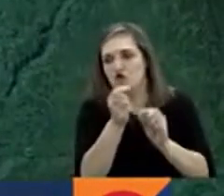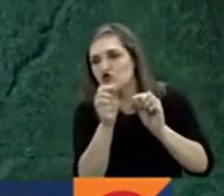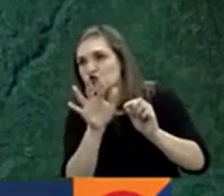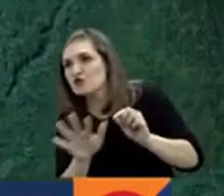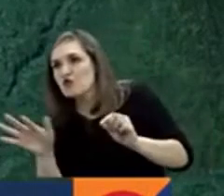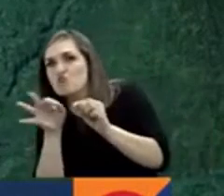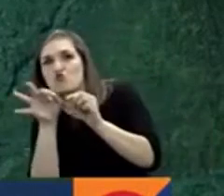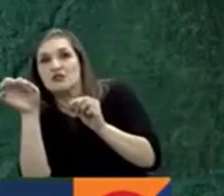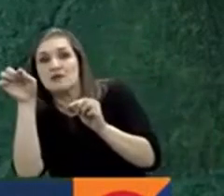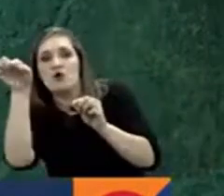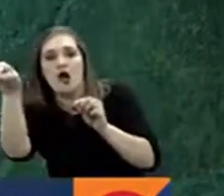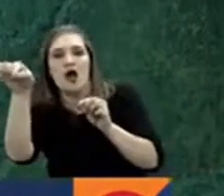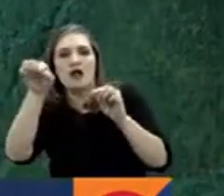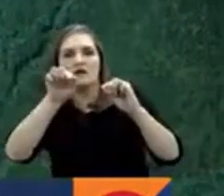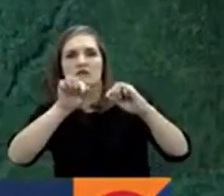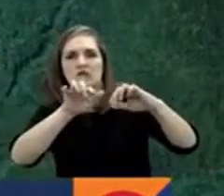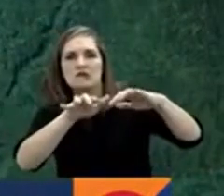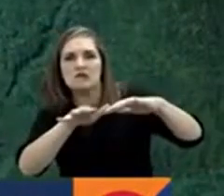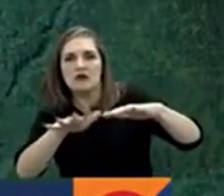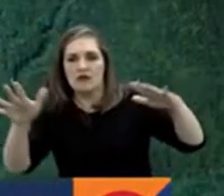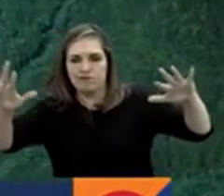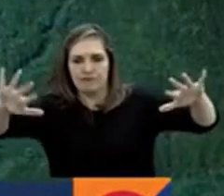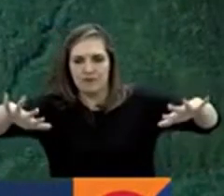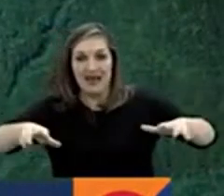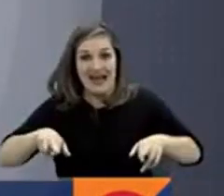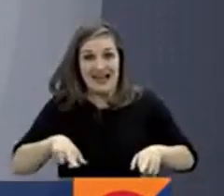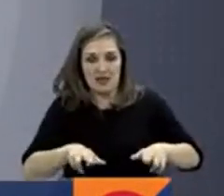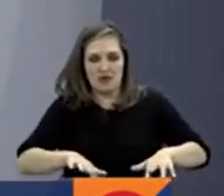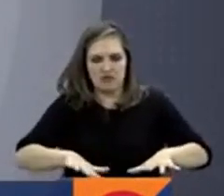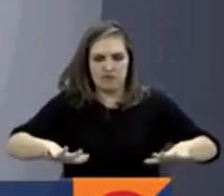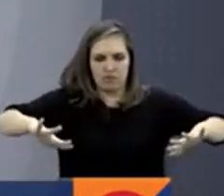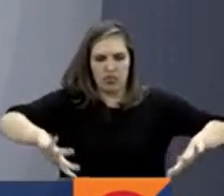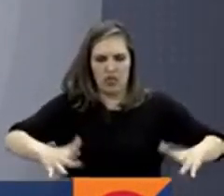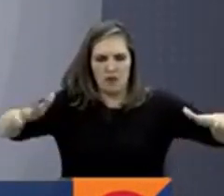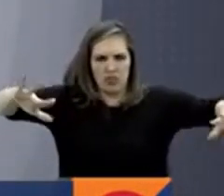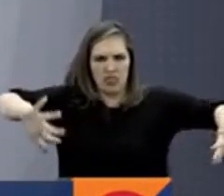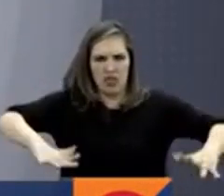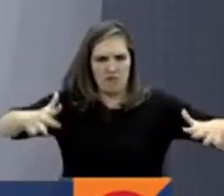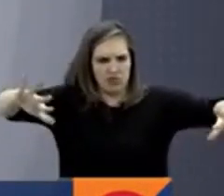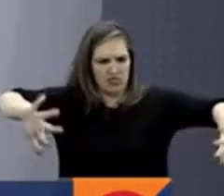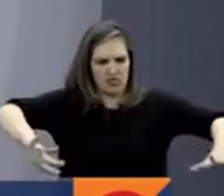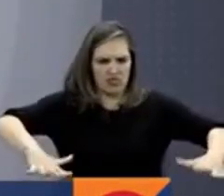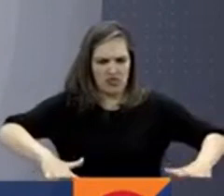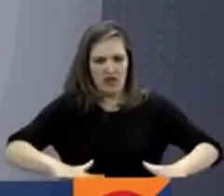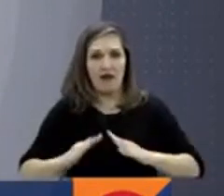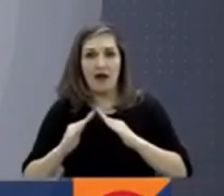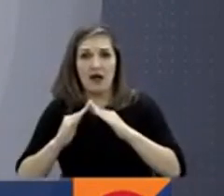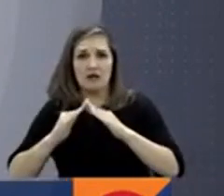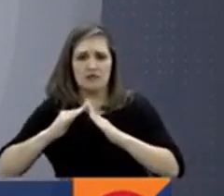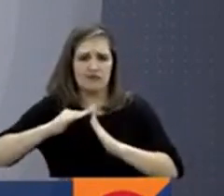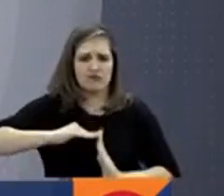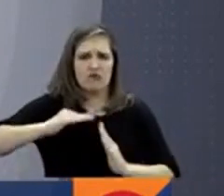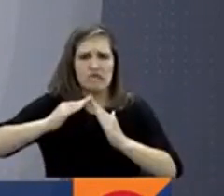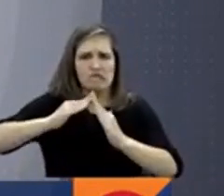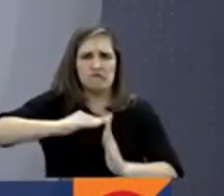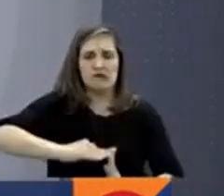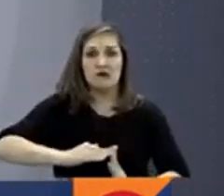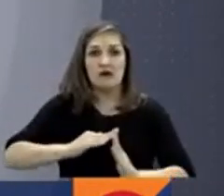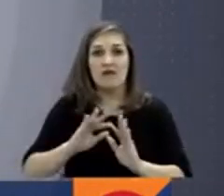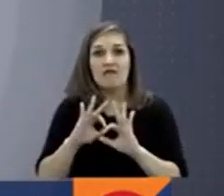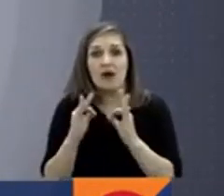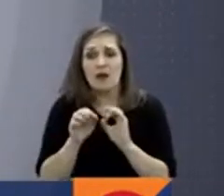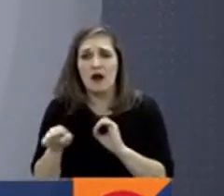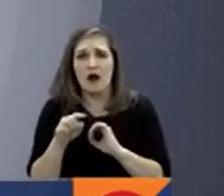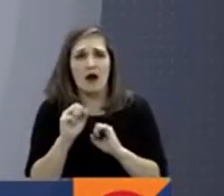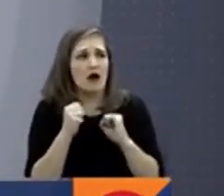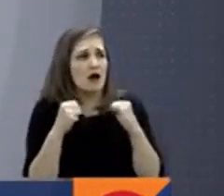por erosiones de orilla, que ya con varios deslizamientos de tierra, tienen en riesgo a más de 40 familias.